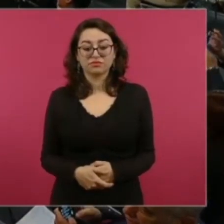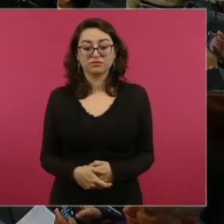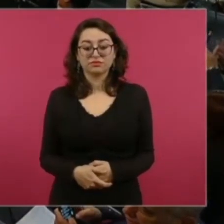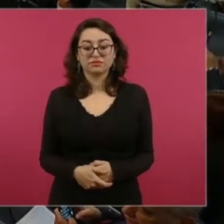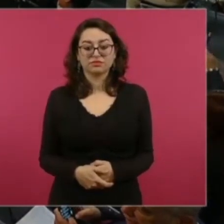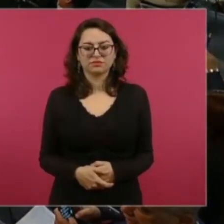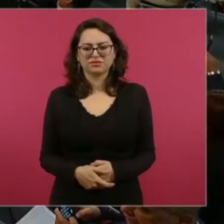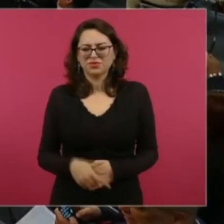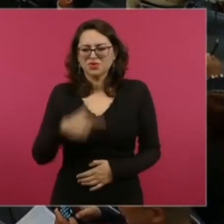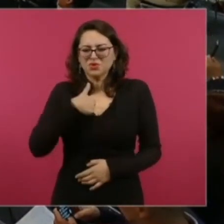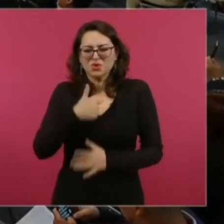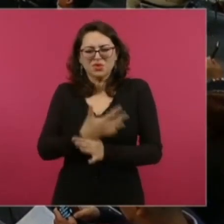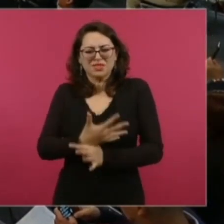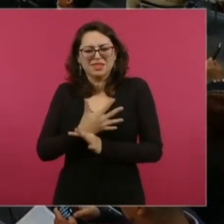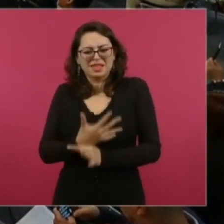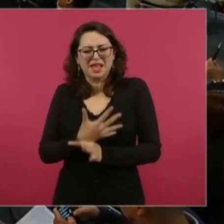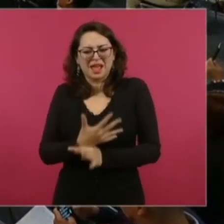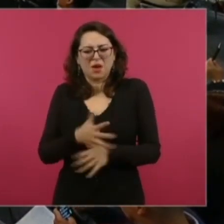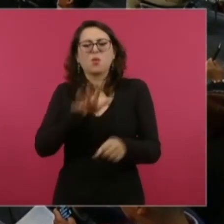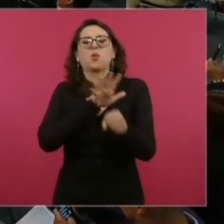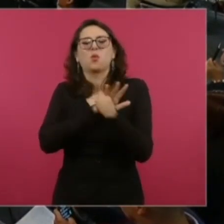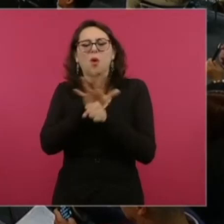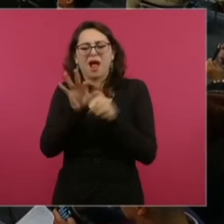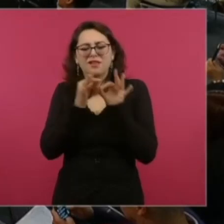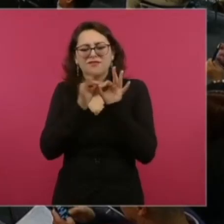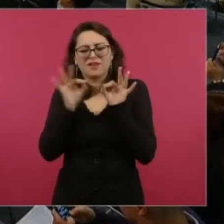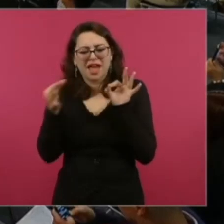¿Qué fue lo que dije? A ver.